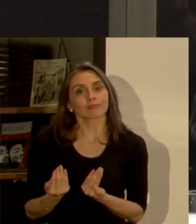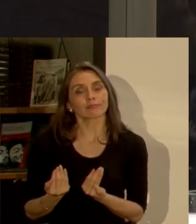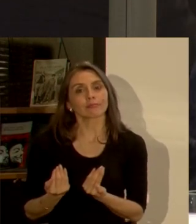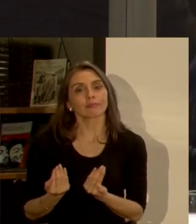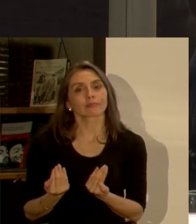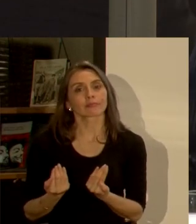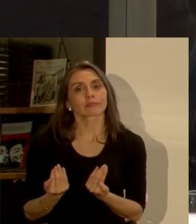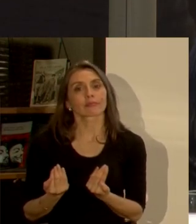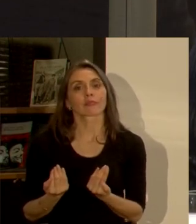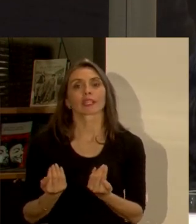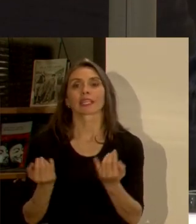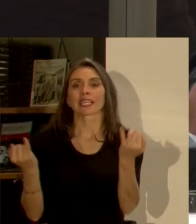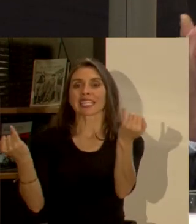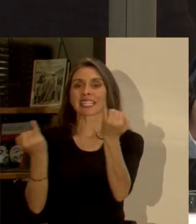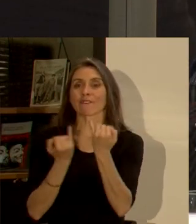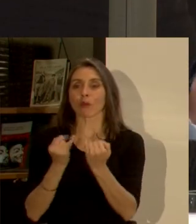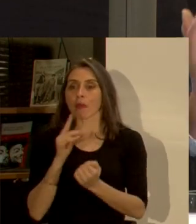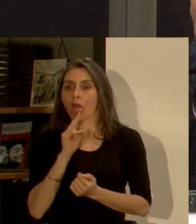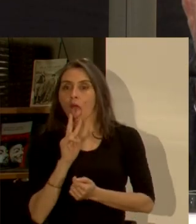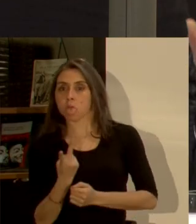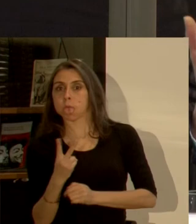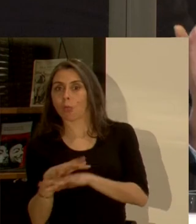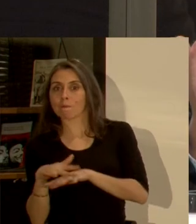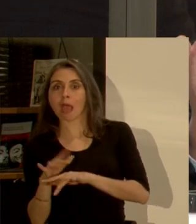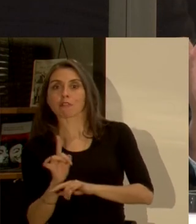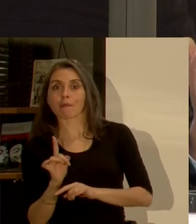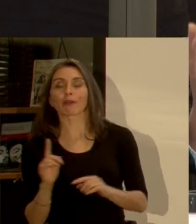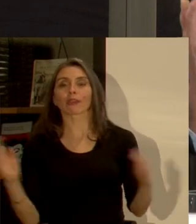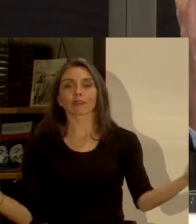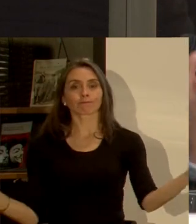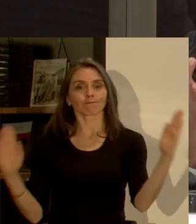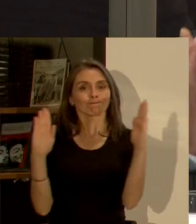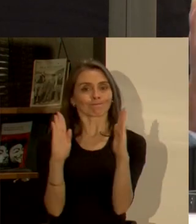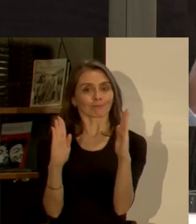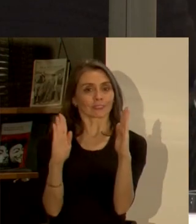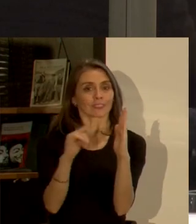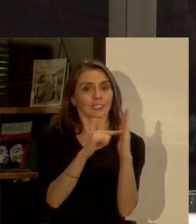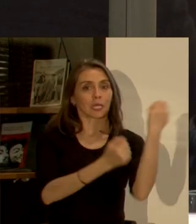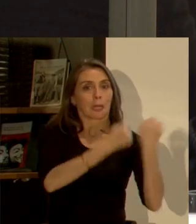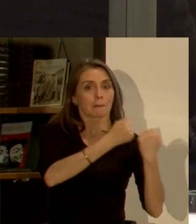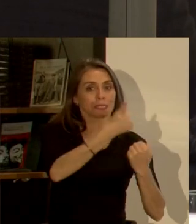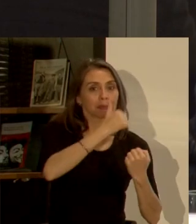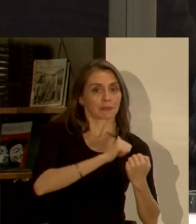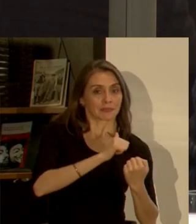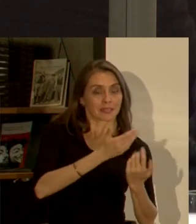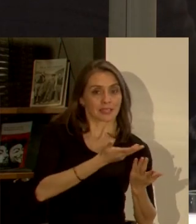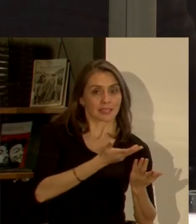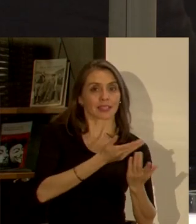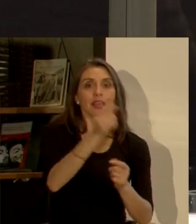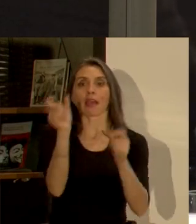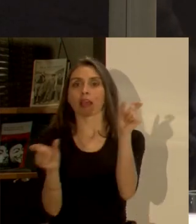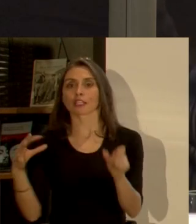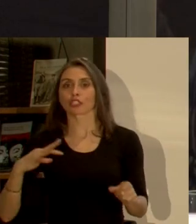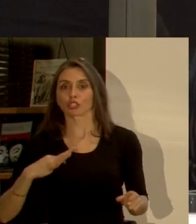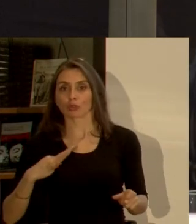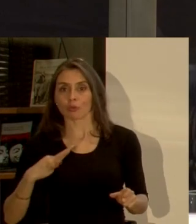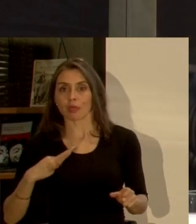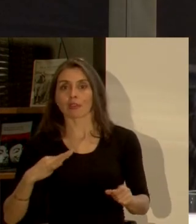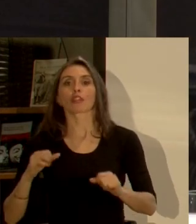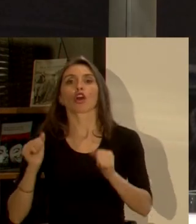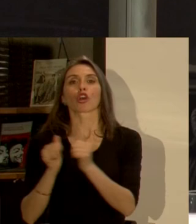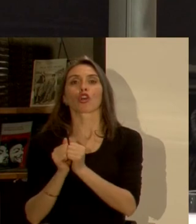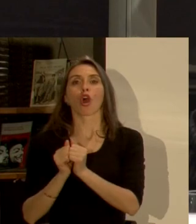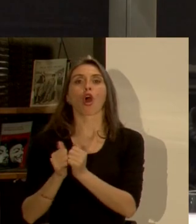información sea menos manipulada porque están los dos lados está el sector privado está la ciudadanía y está la